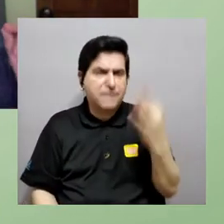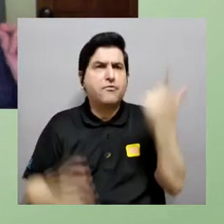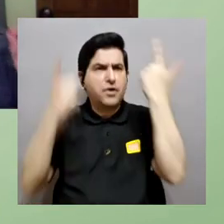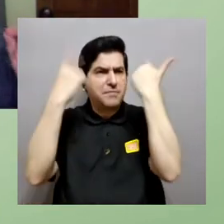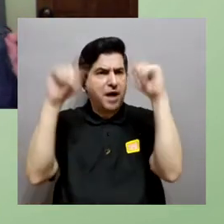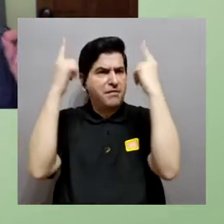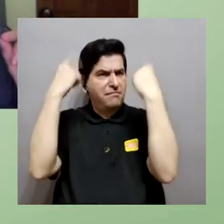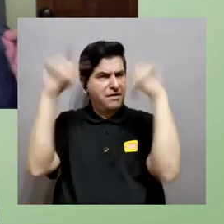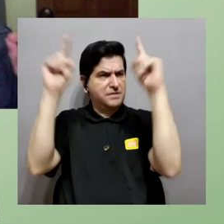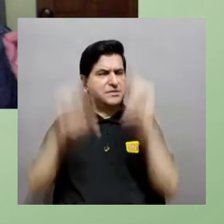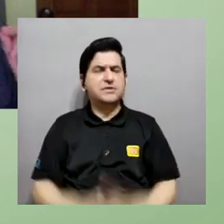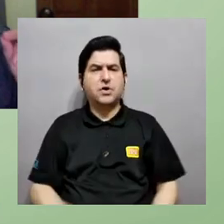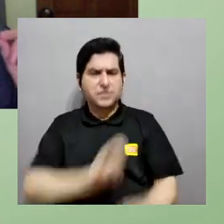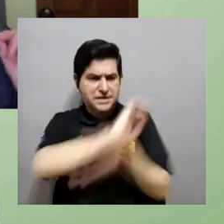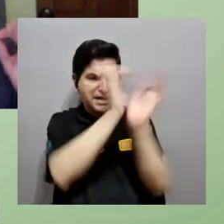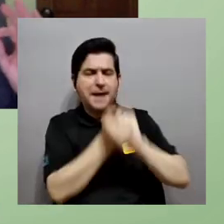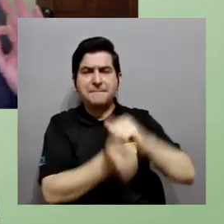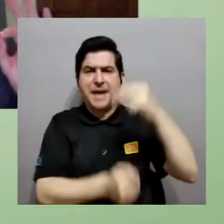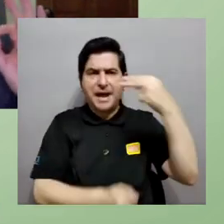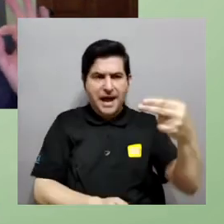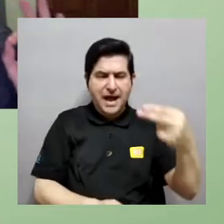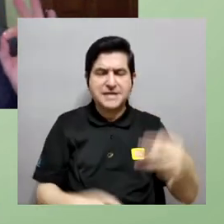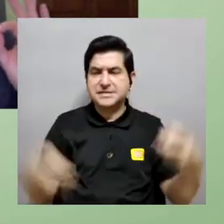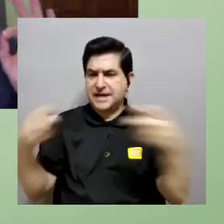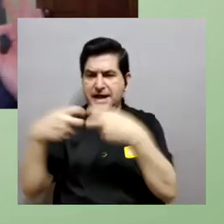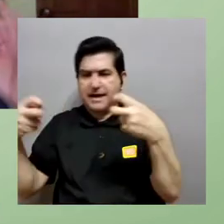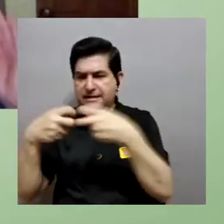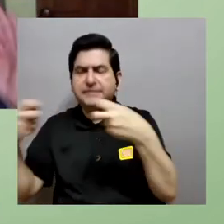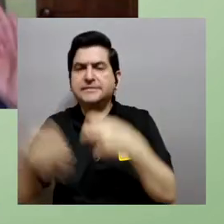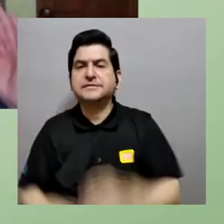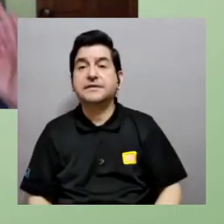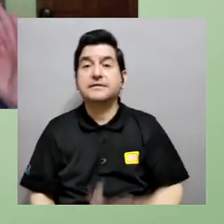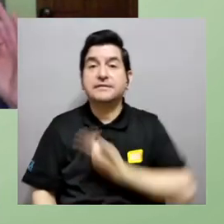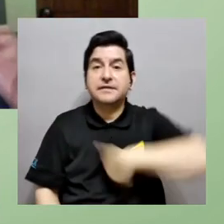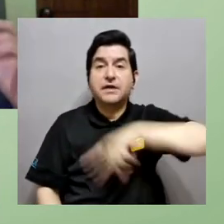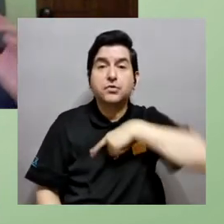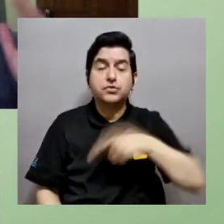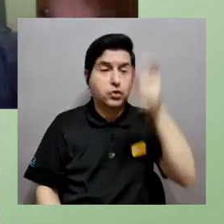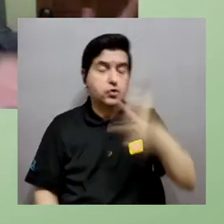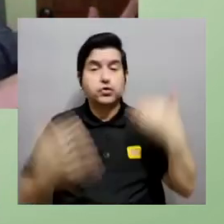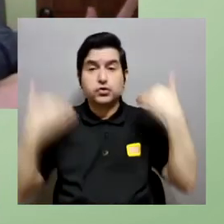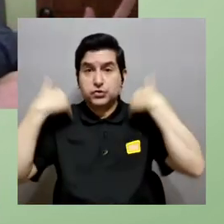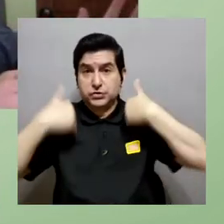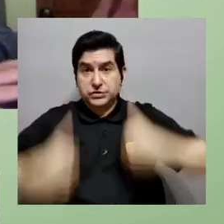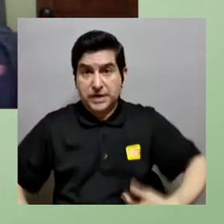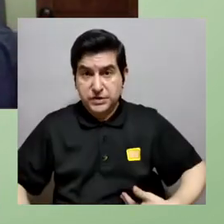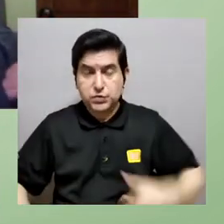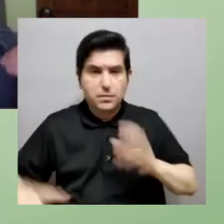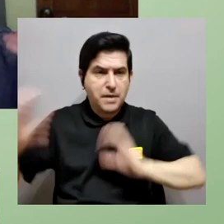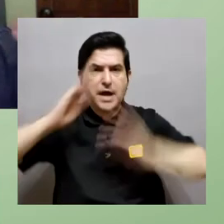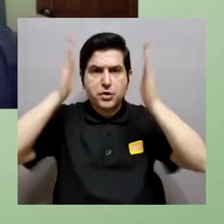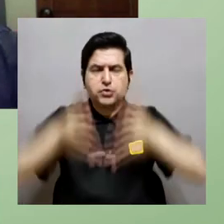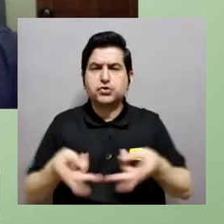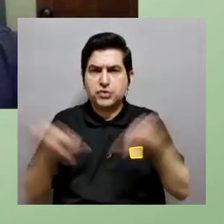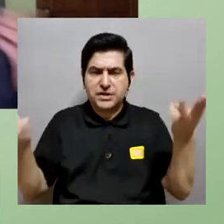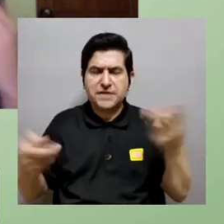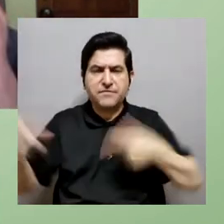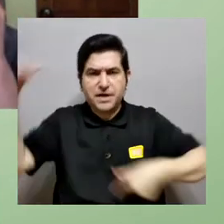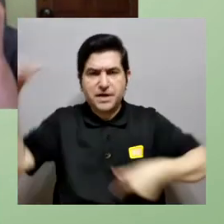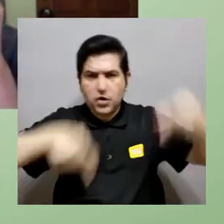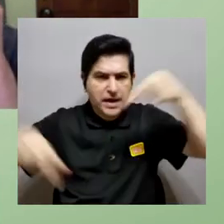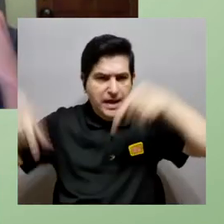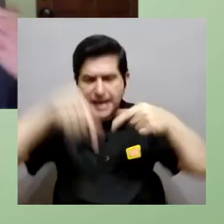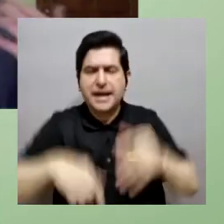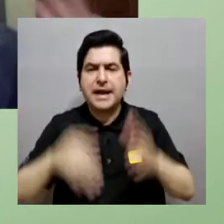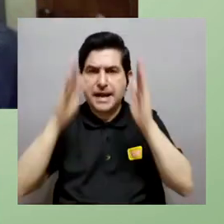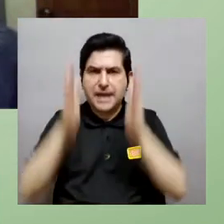entender cómo es que por ejemplo un microorganismo puede de una manera tan eficiente convertir el hidrógeno en energía eléctrica y nosotros los